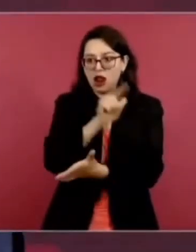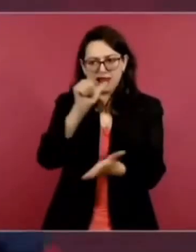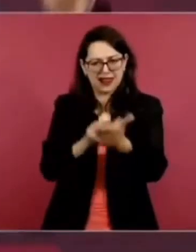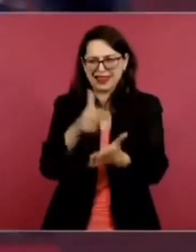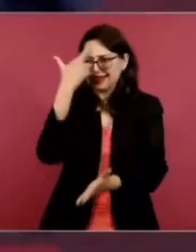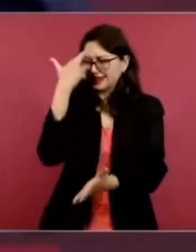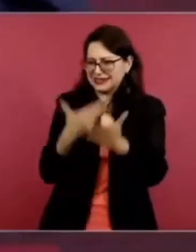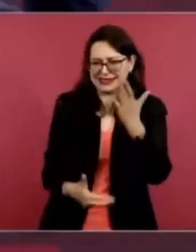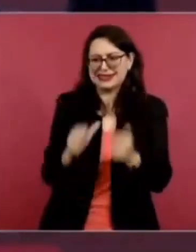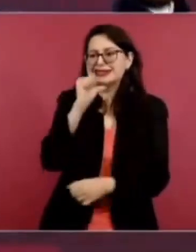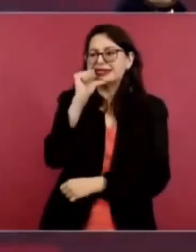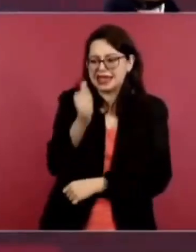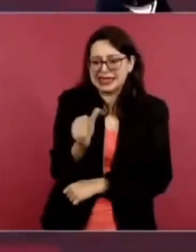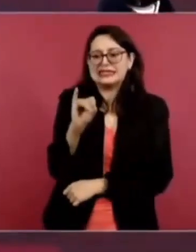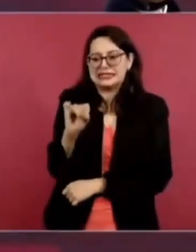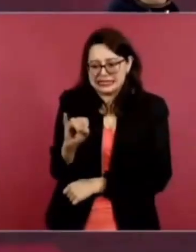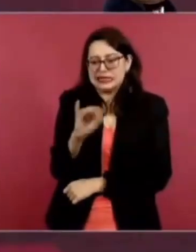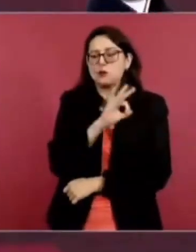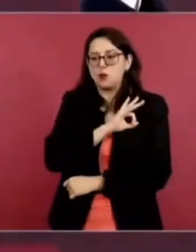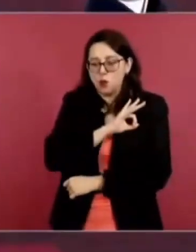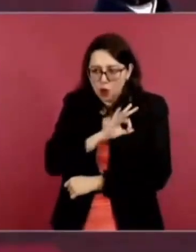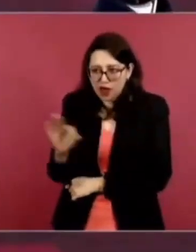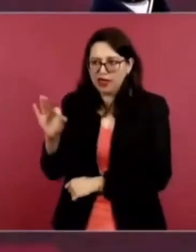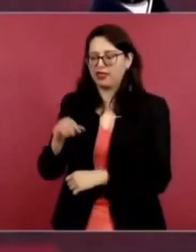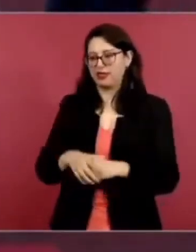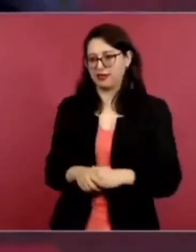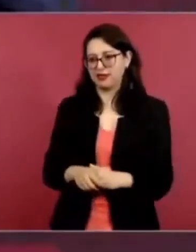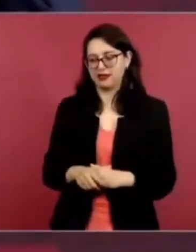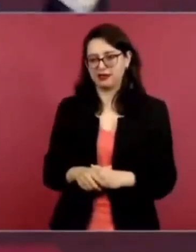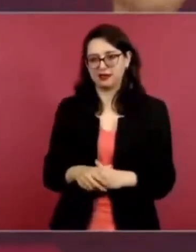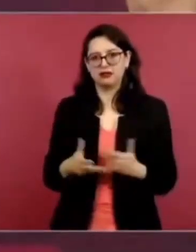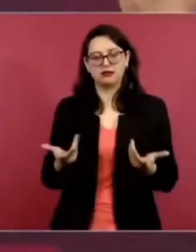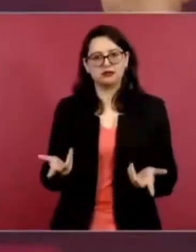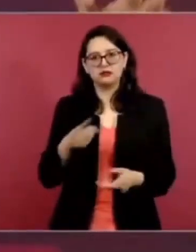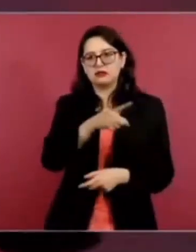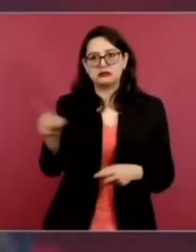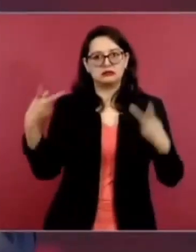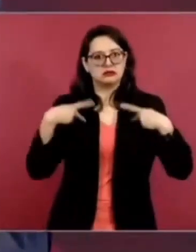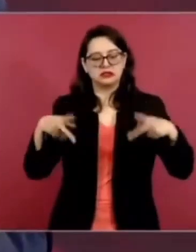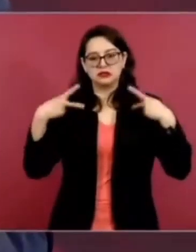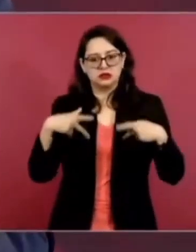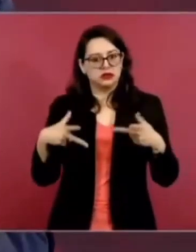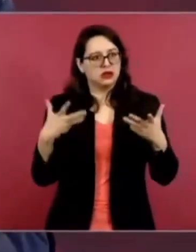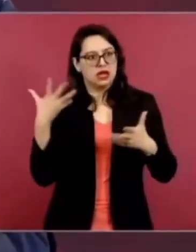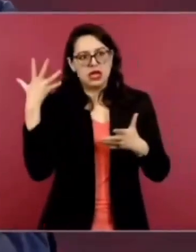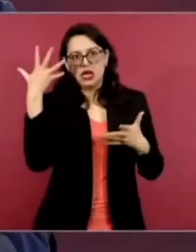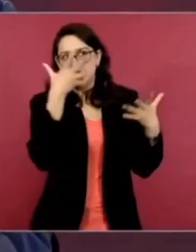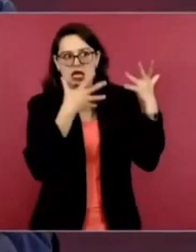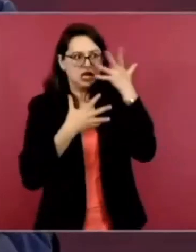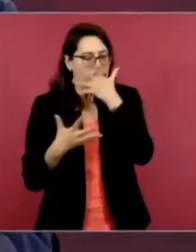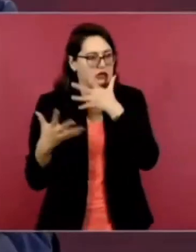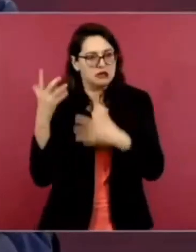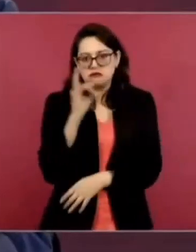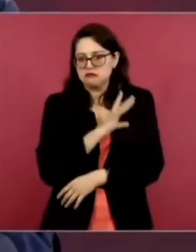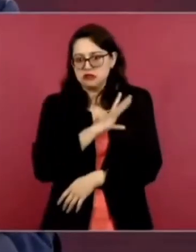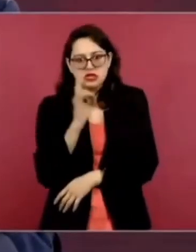Y como su voz era muy respetada,